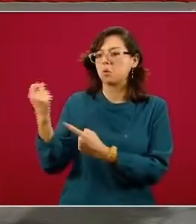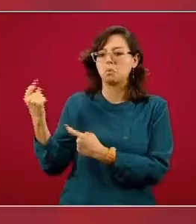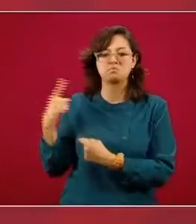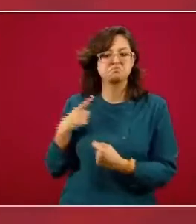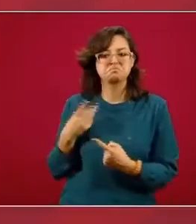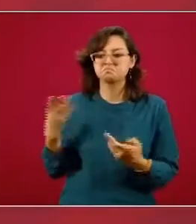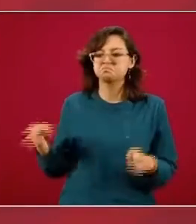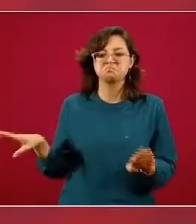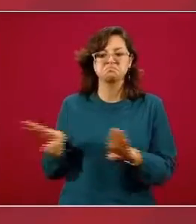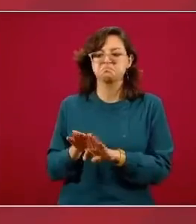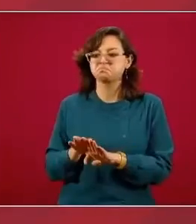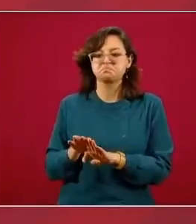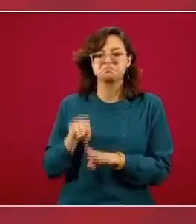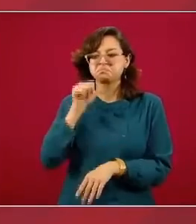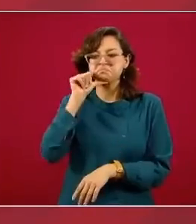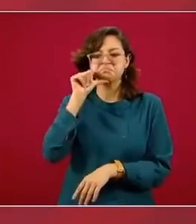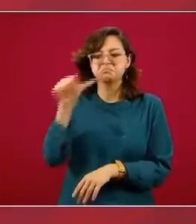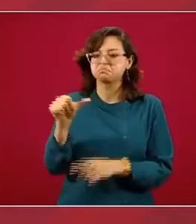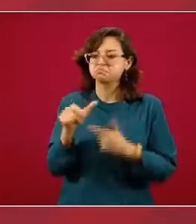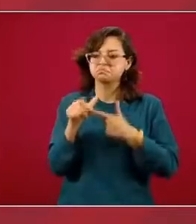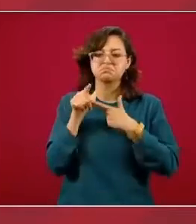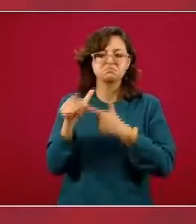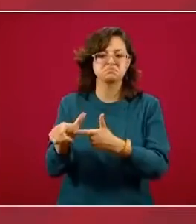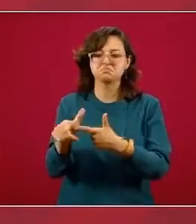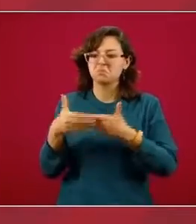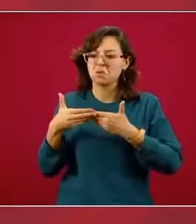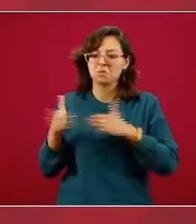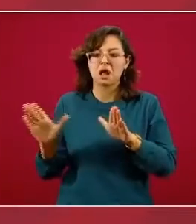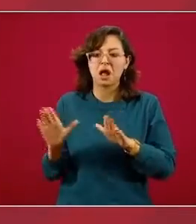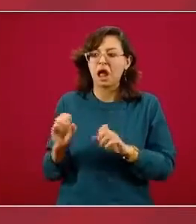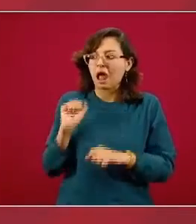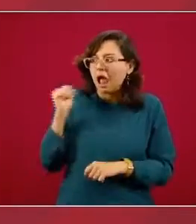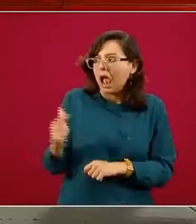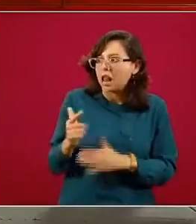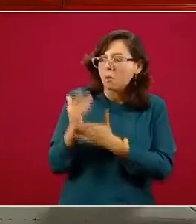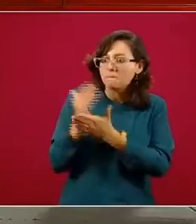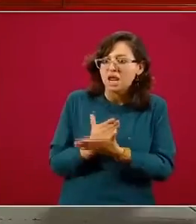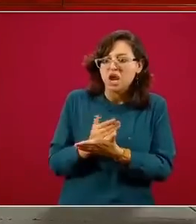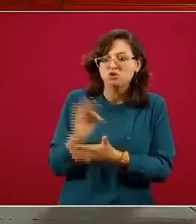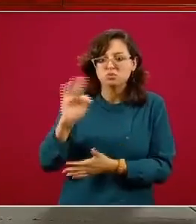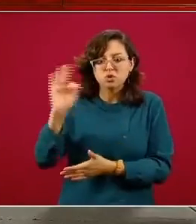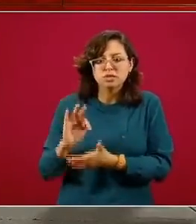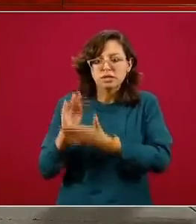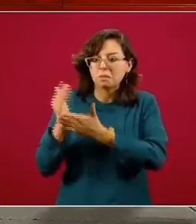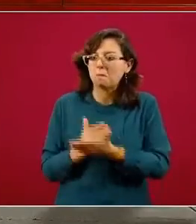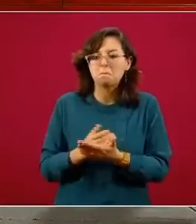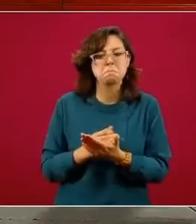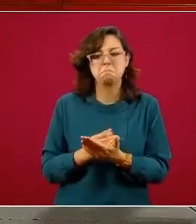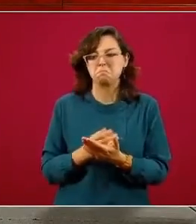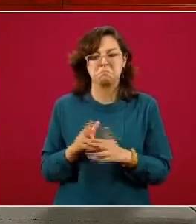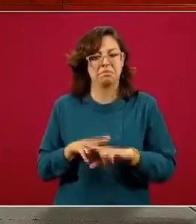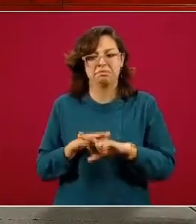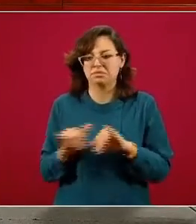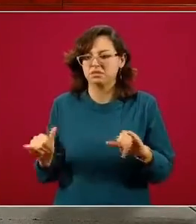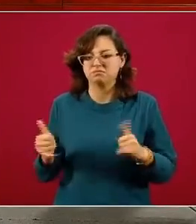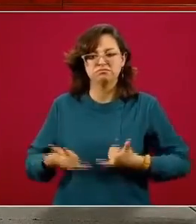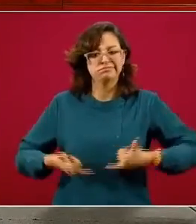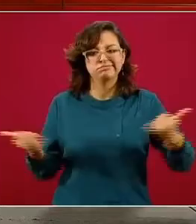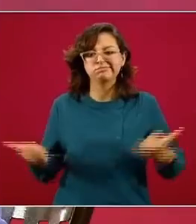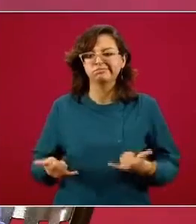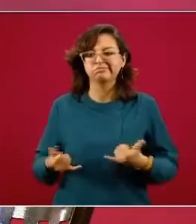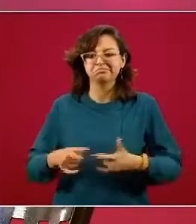se mantuvieron en una operación ordinaria, ni siquiera ajustaron el número de personas o la proporción de personas